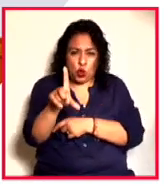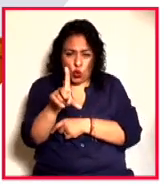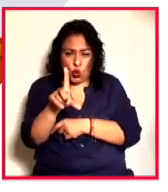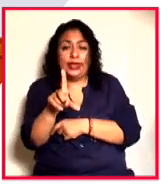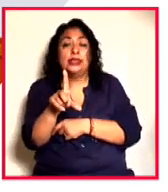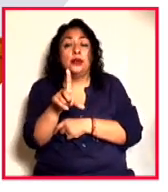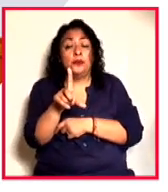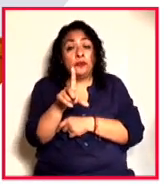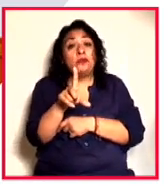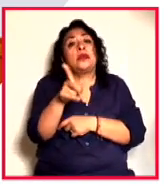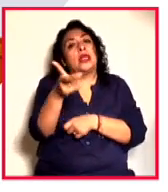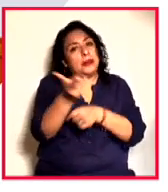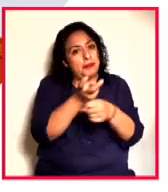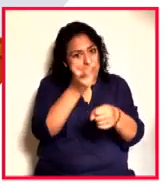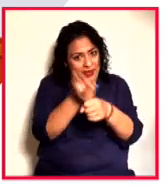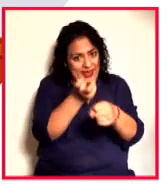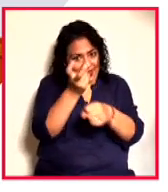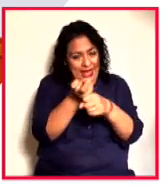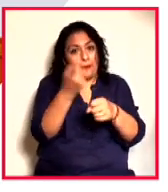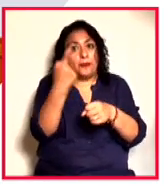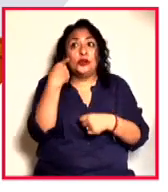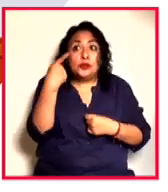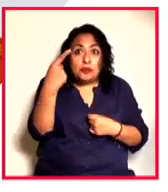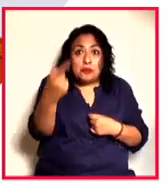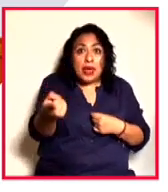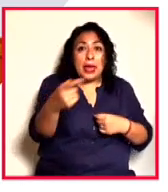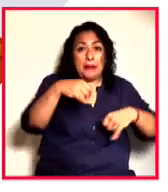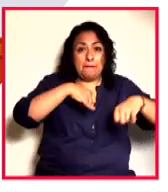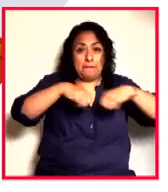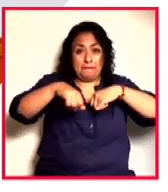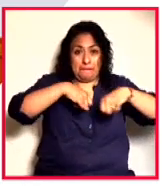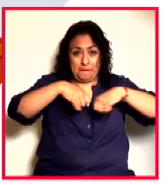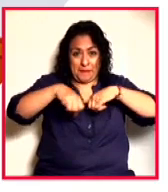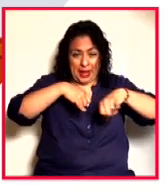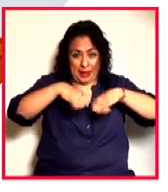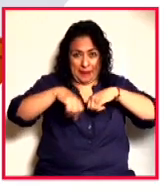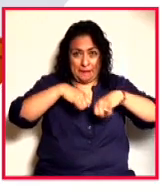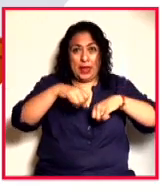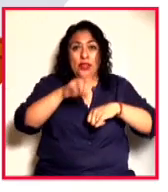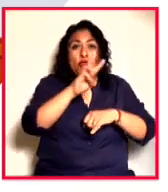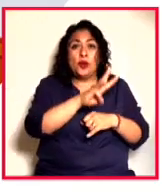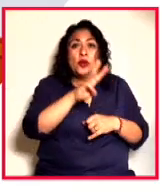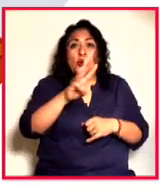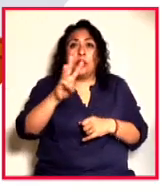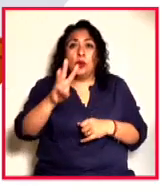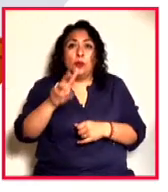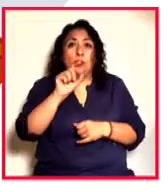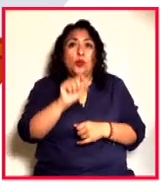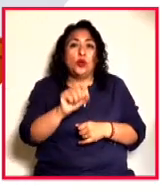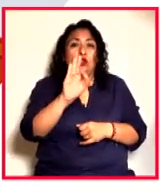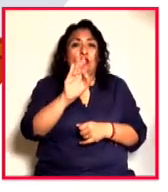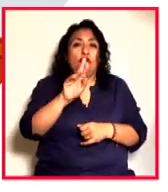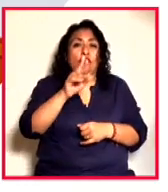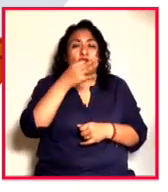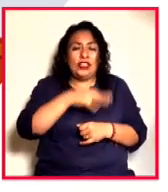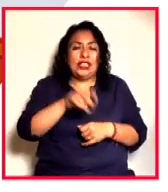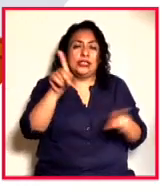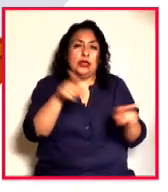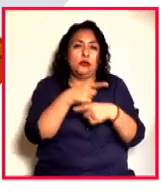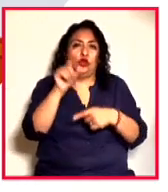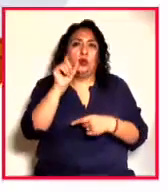Y los invitamos a ver nuestro mapa interactivo en www.fiestadelamusica